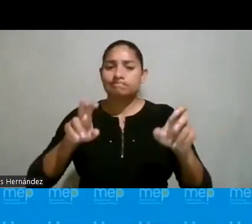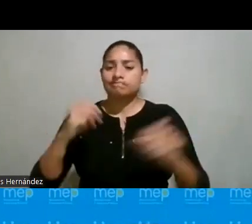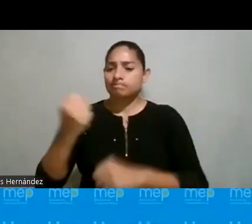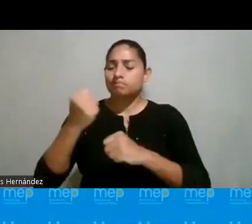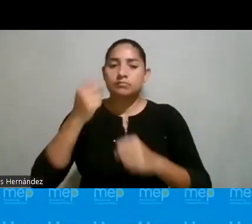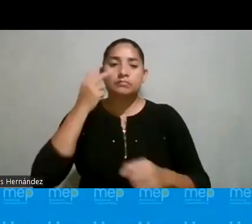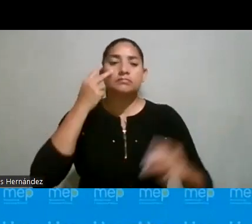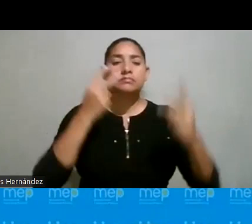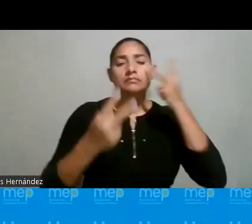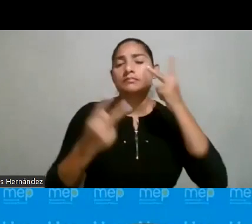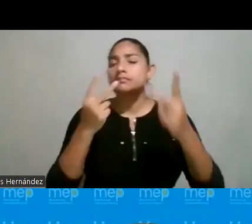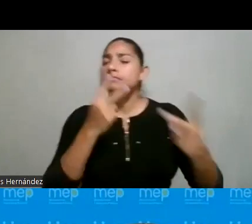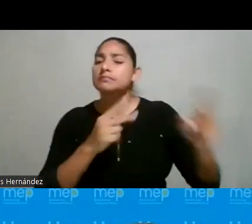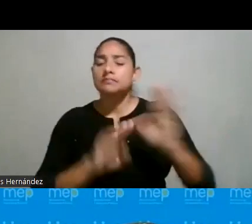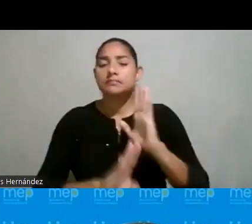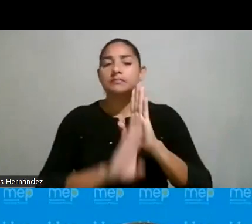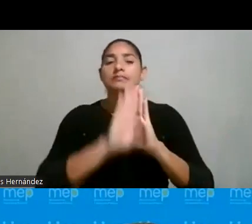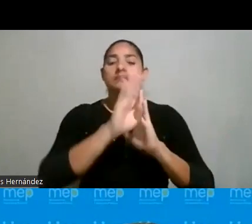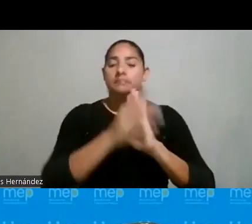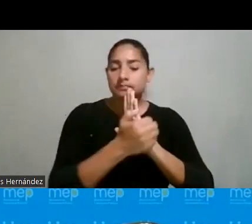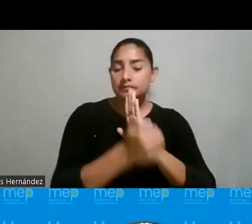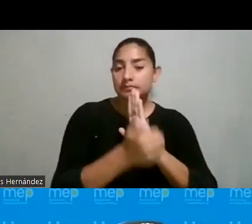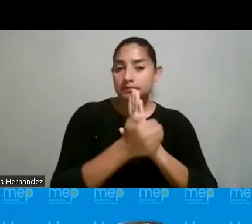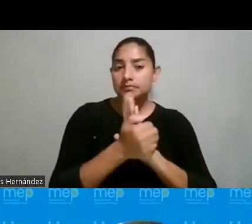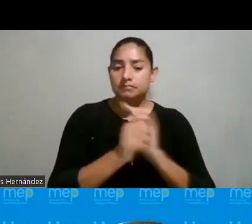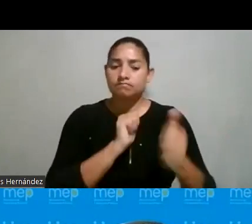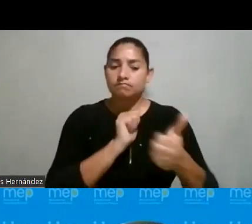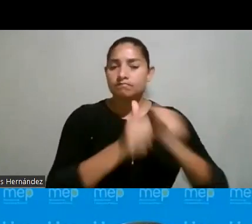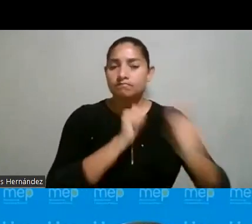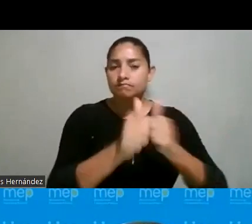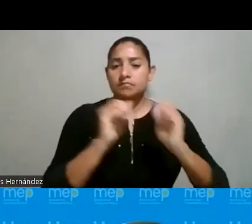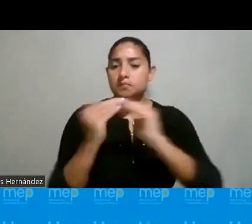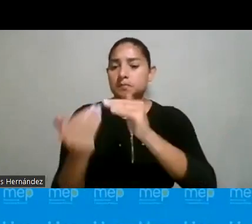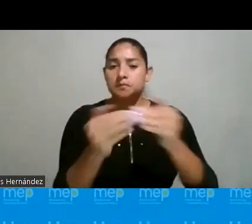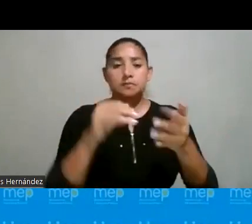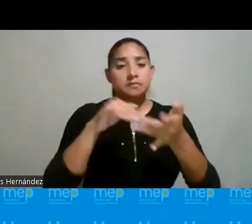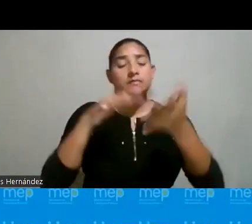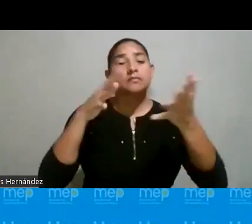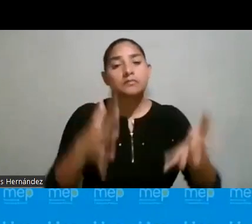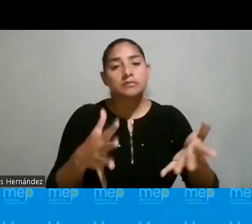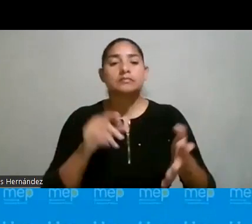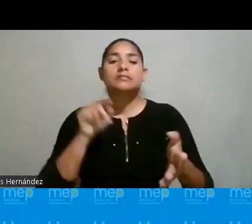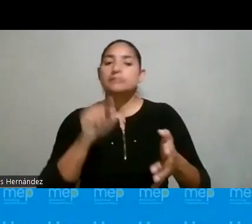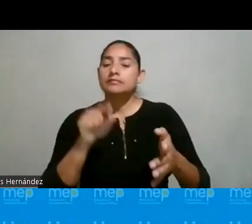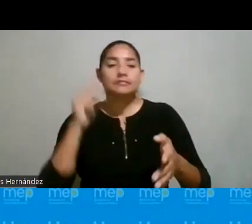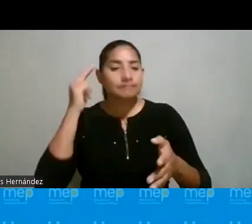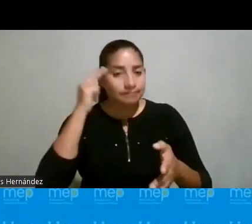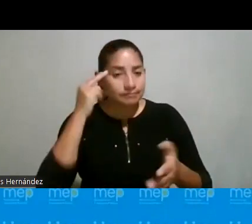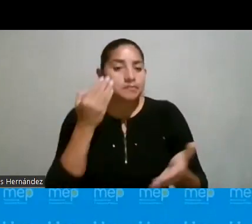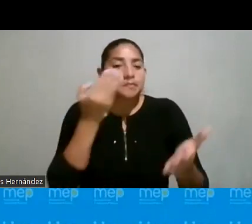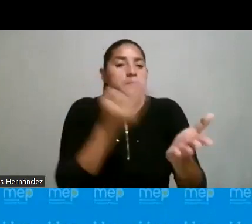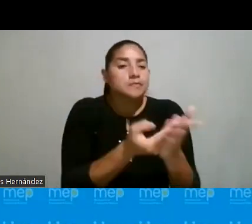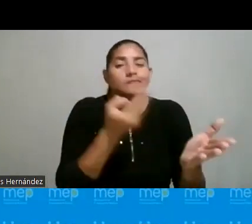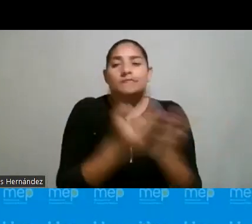mirar el desarrollo de habilidades y de competencias en la población estudiantil, por lo cual la propuesta que se